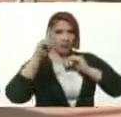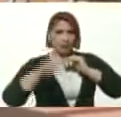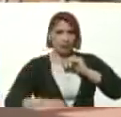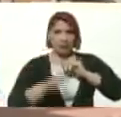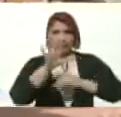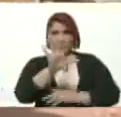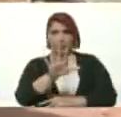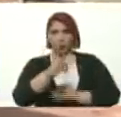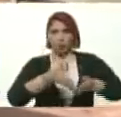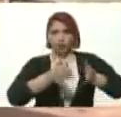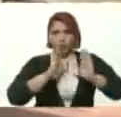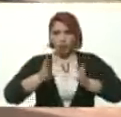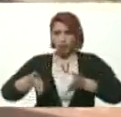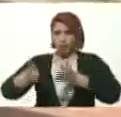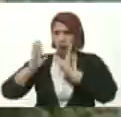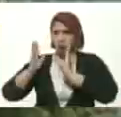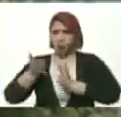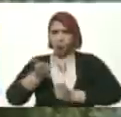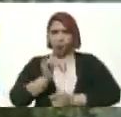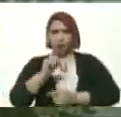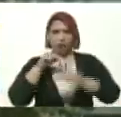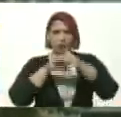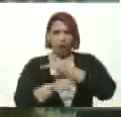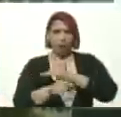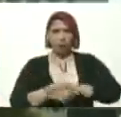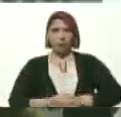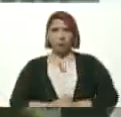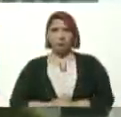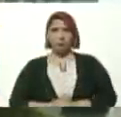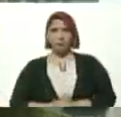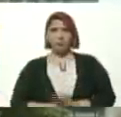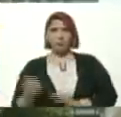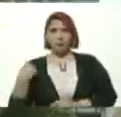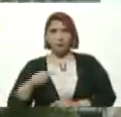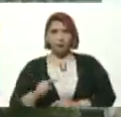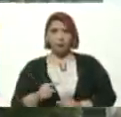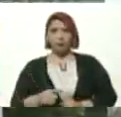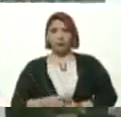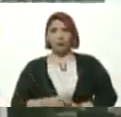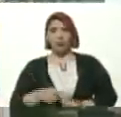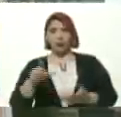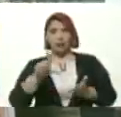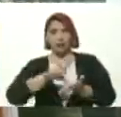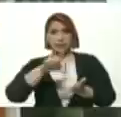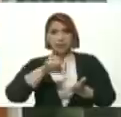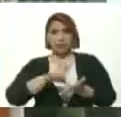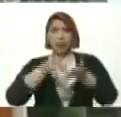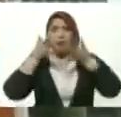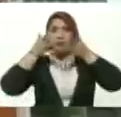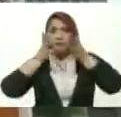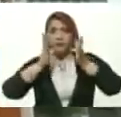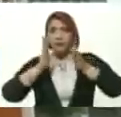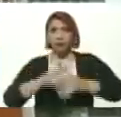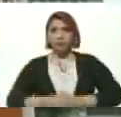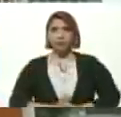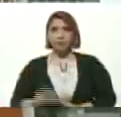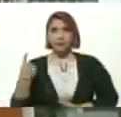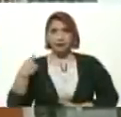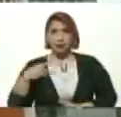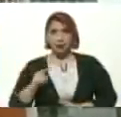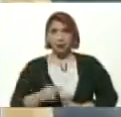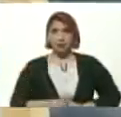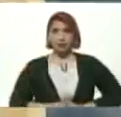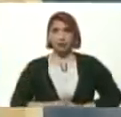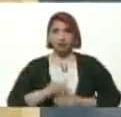Edificaciones Que conlleva Que tienen En el liceo Andrés Bello Presidente Tenemos la